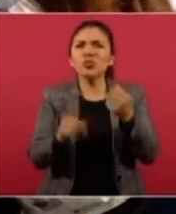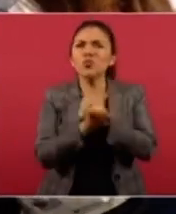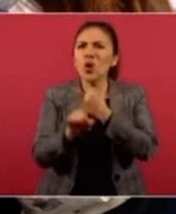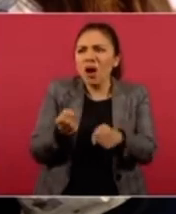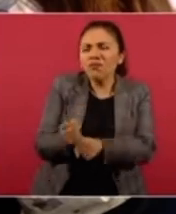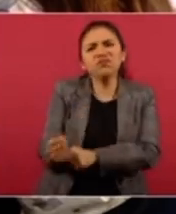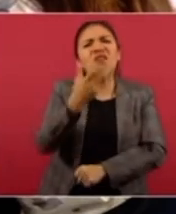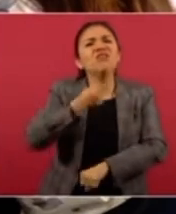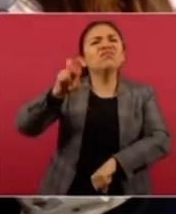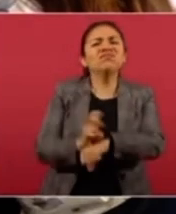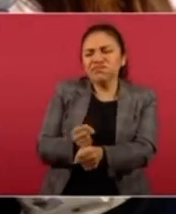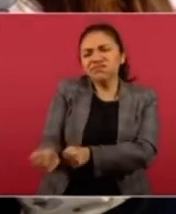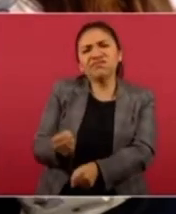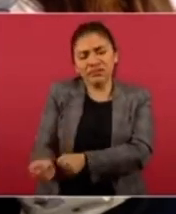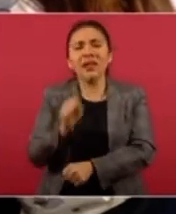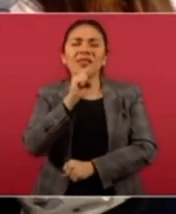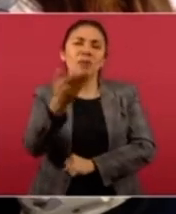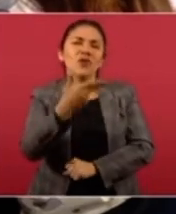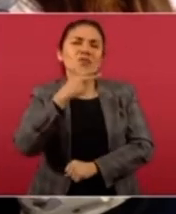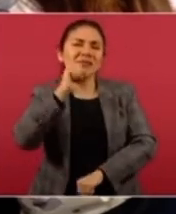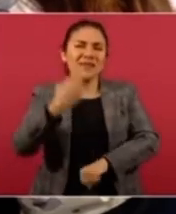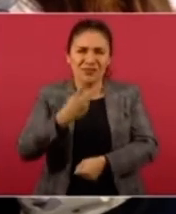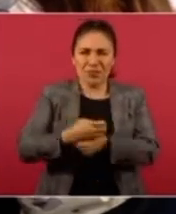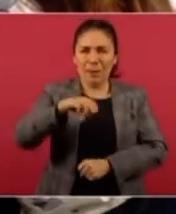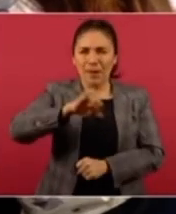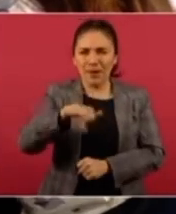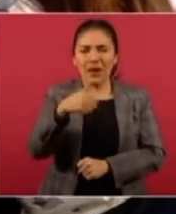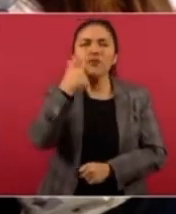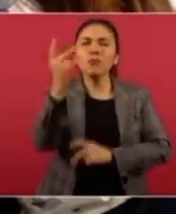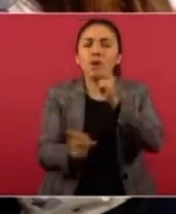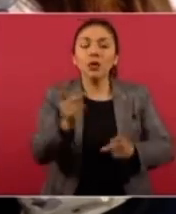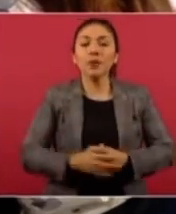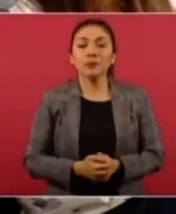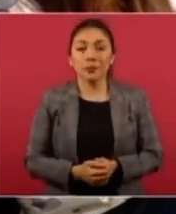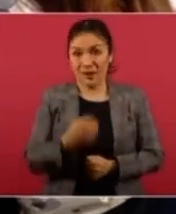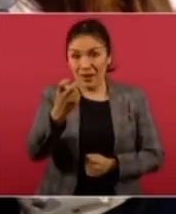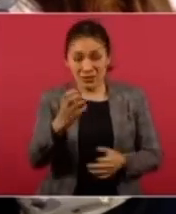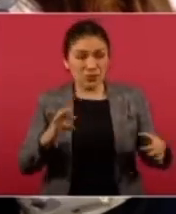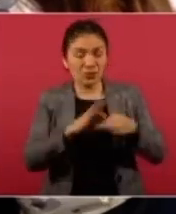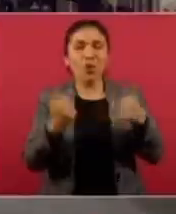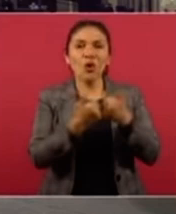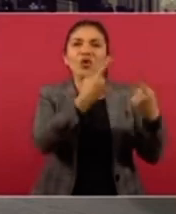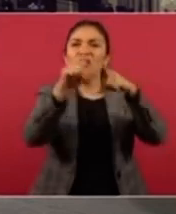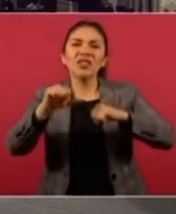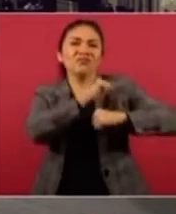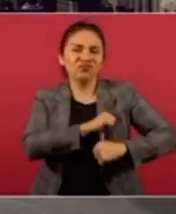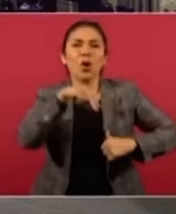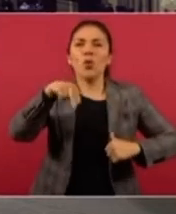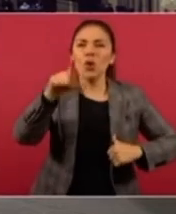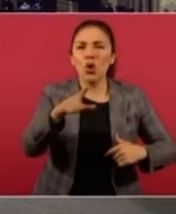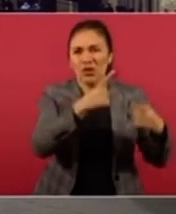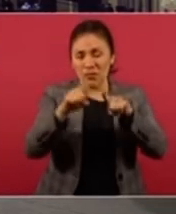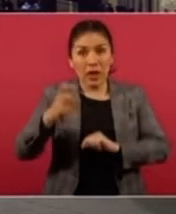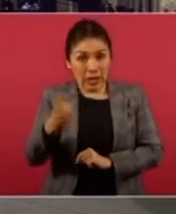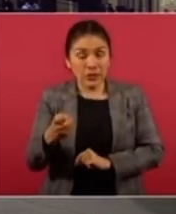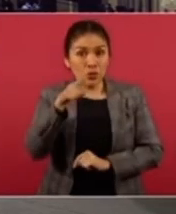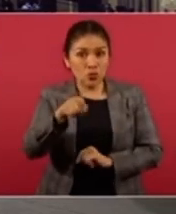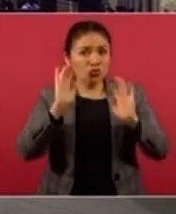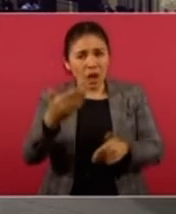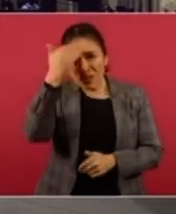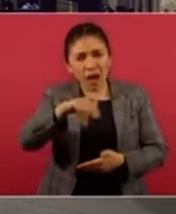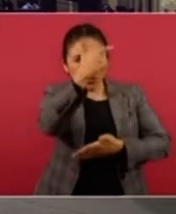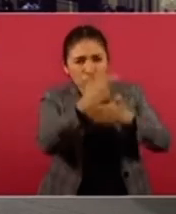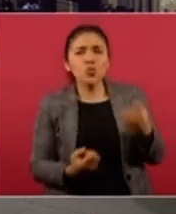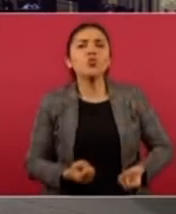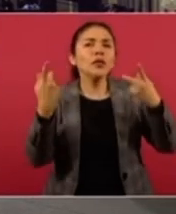violencia machista. Y también al subsecretario Mejía, preguntarle esta coadyuvancia con las autoridades de Nuevo León, si ya se tiene algún